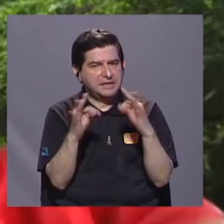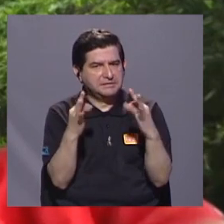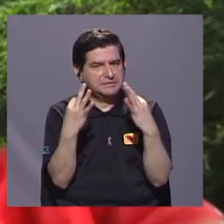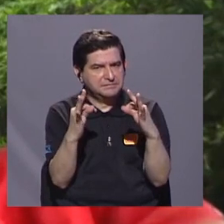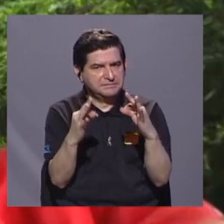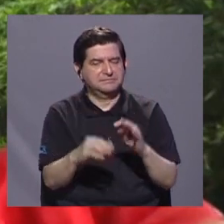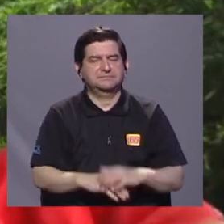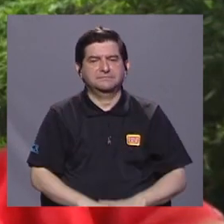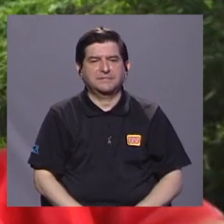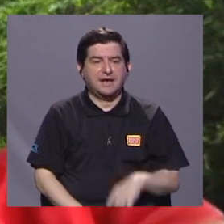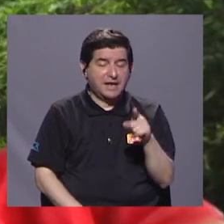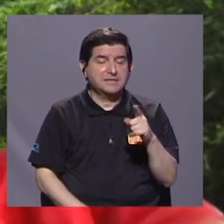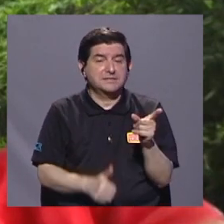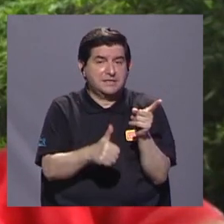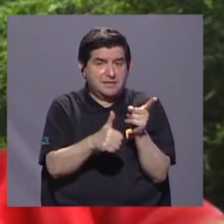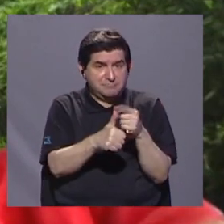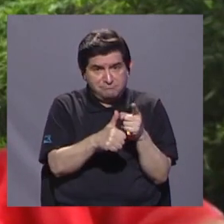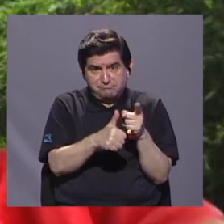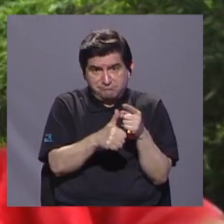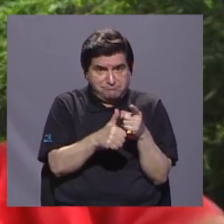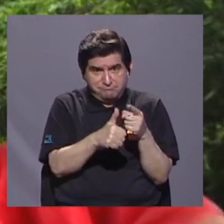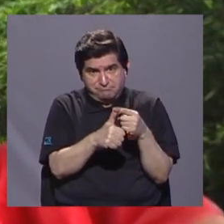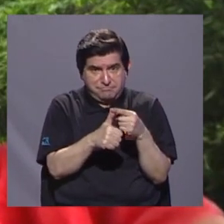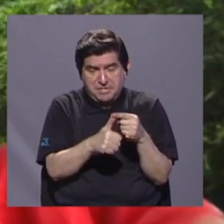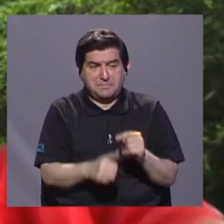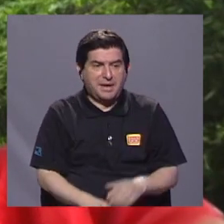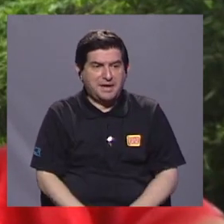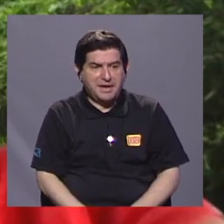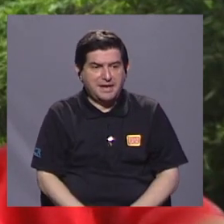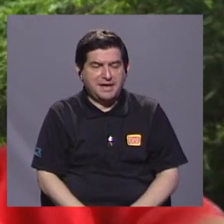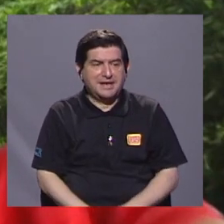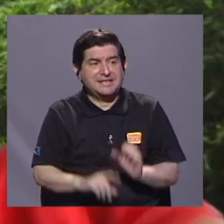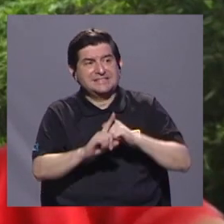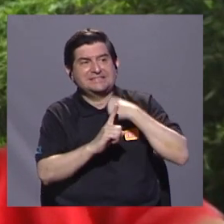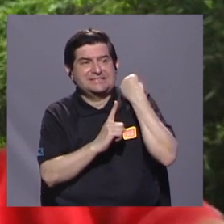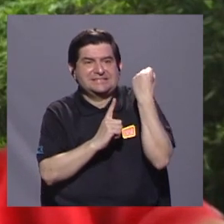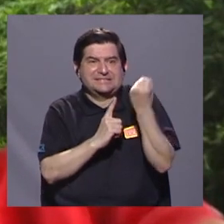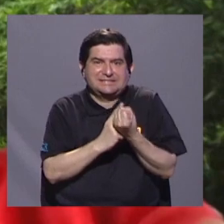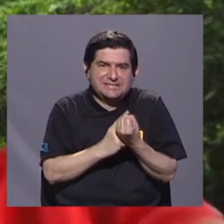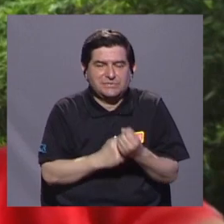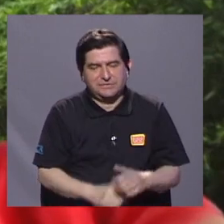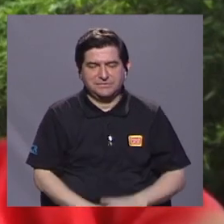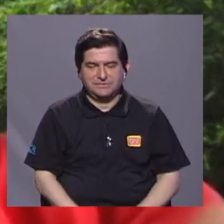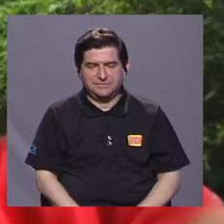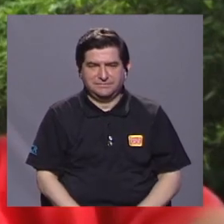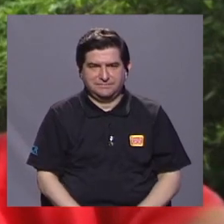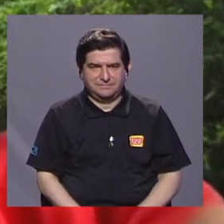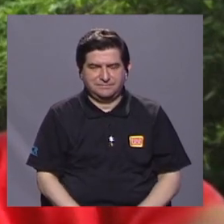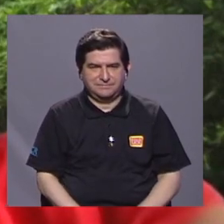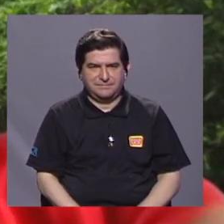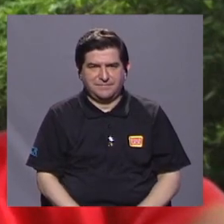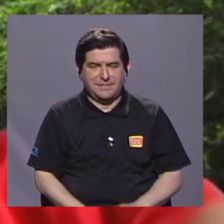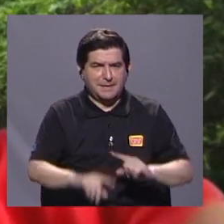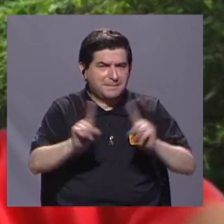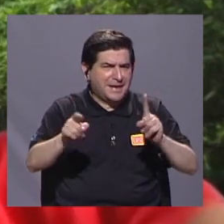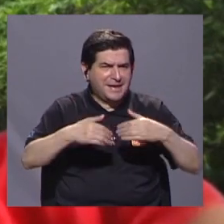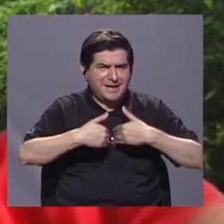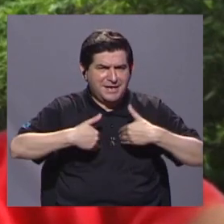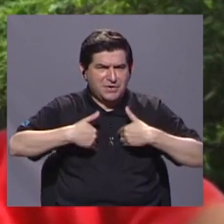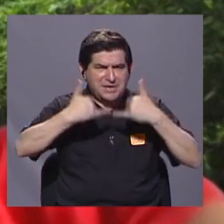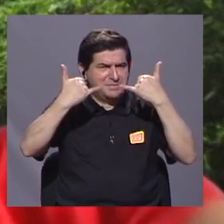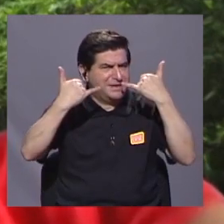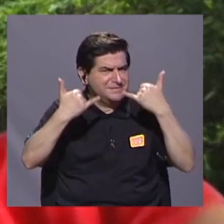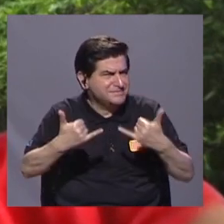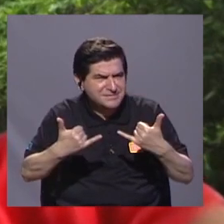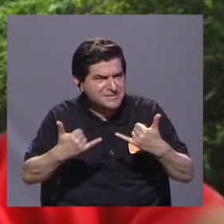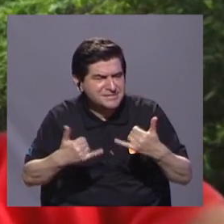Esto va a ser, digamos, un primer eventual panorama, ¿verdad? Cuando el animal ya es